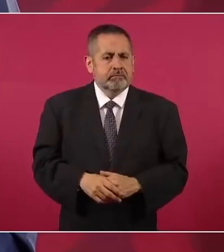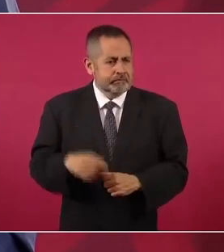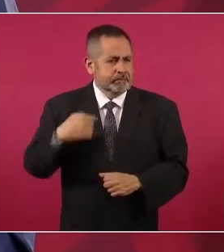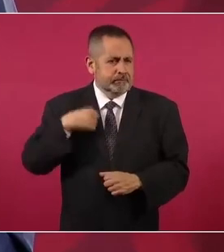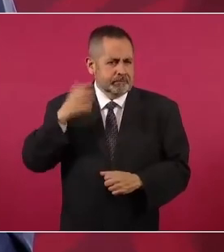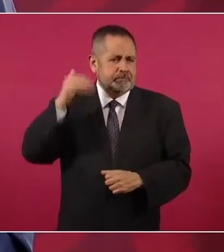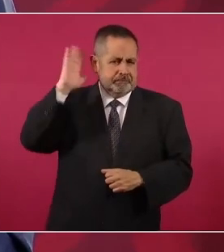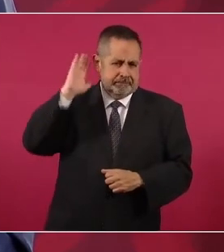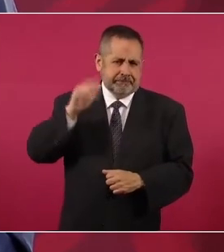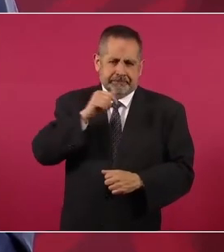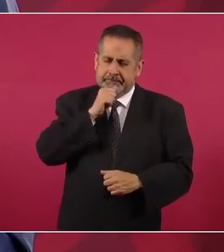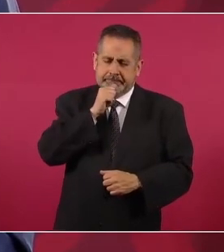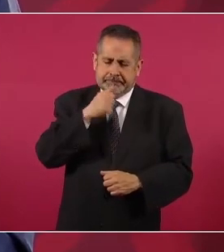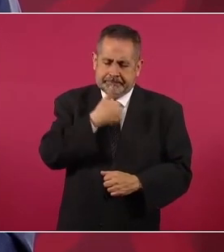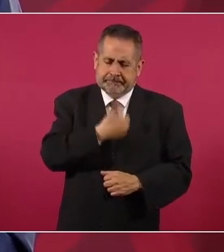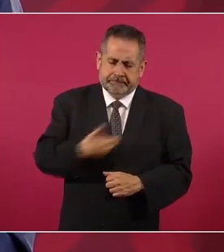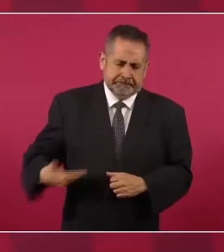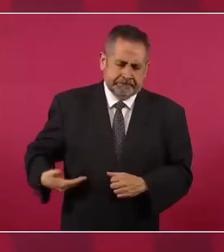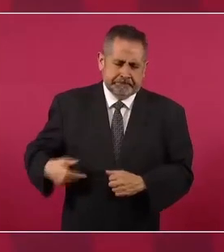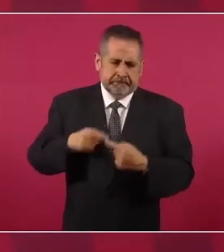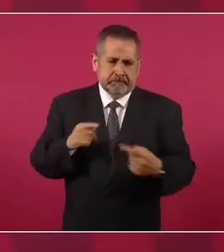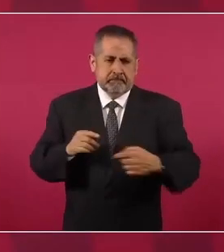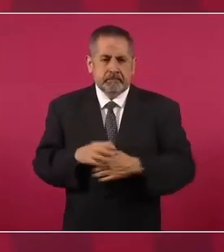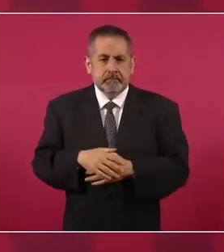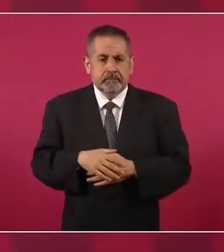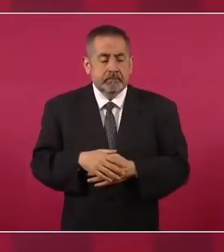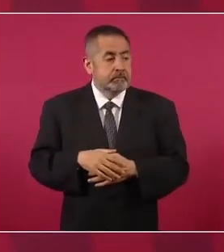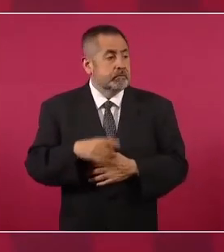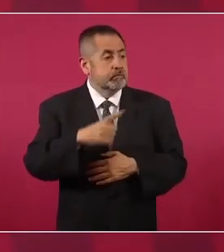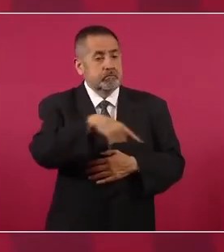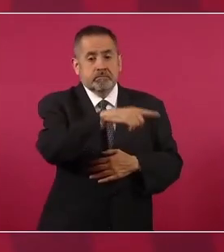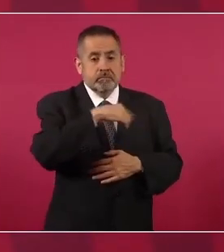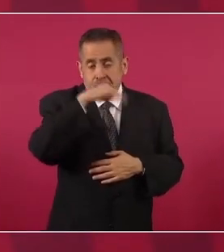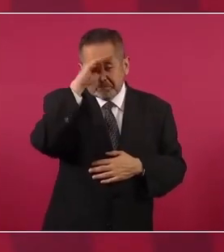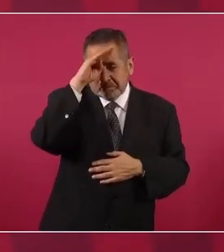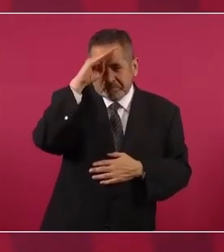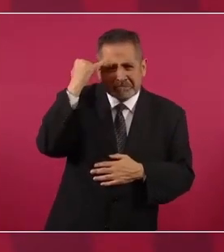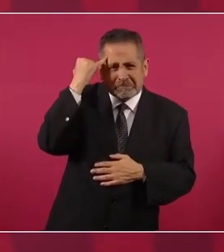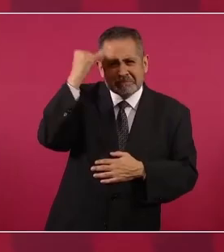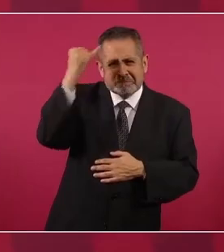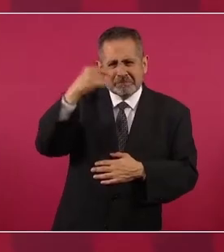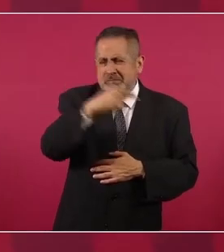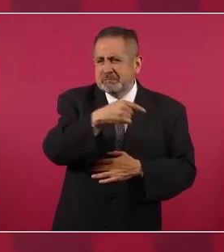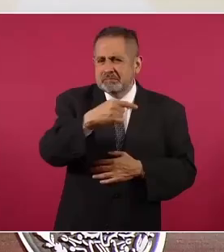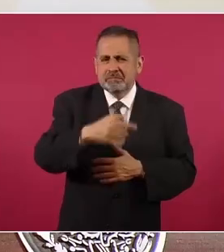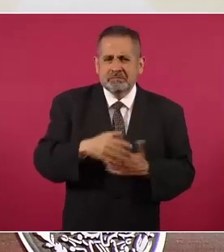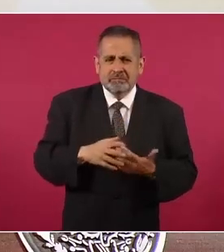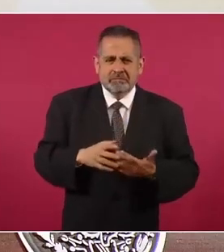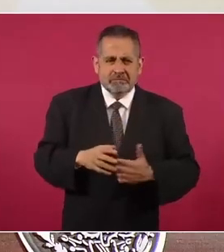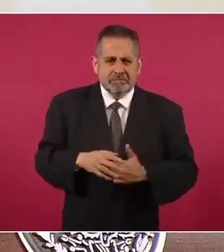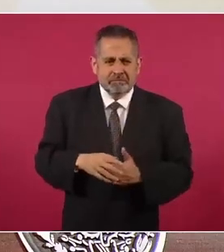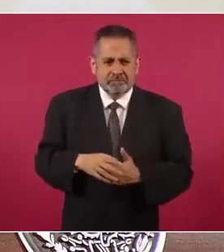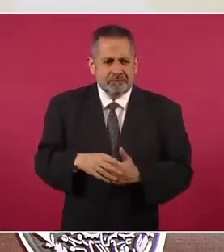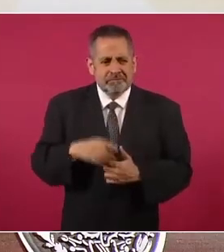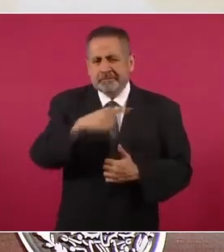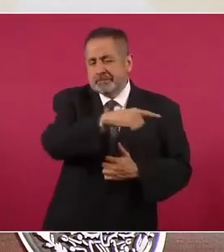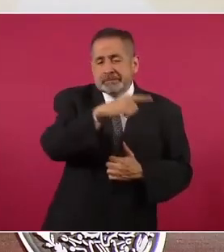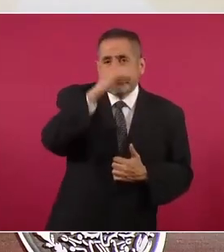opositor, pero el prototipo de